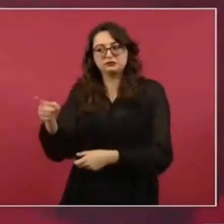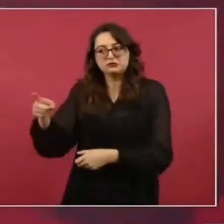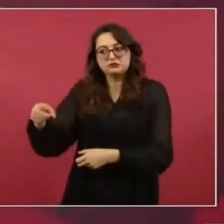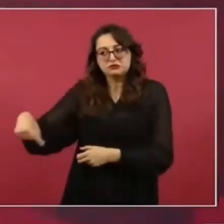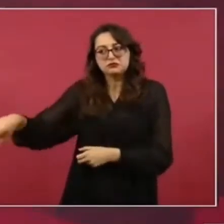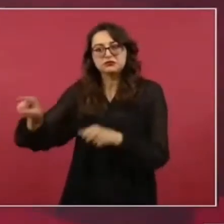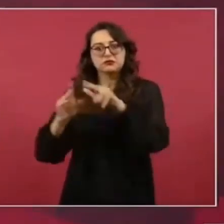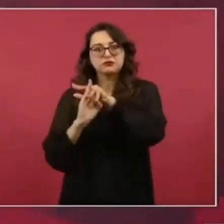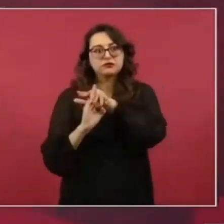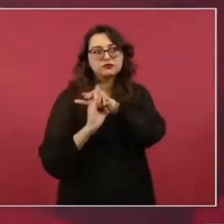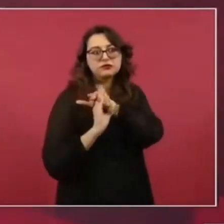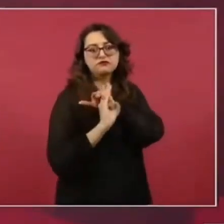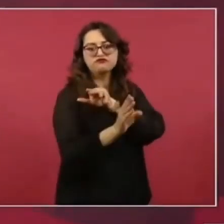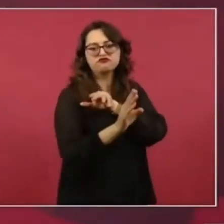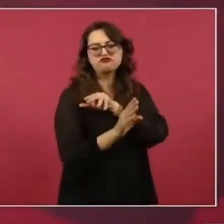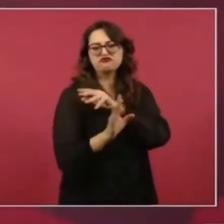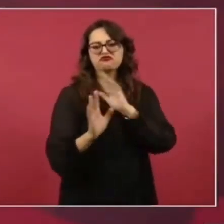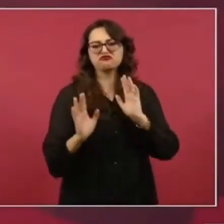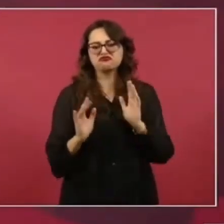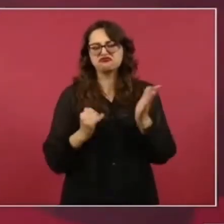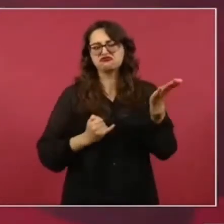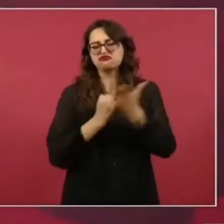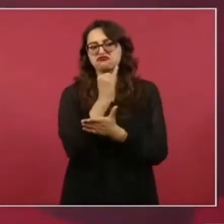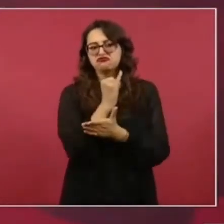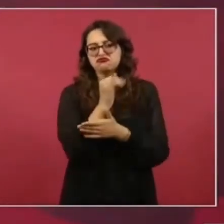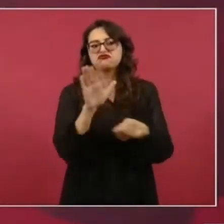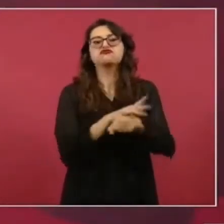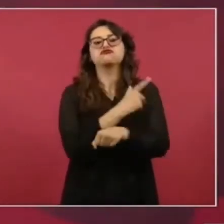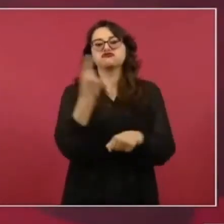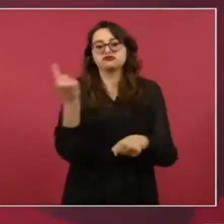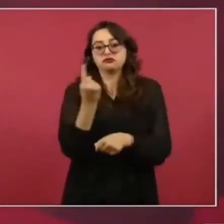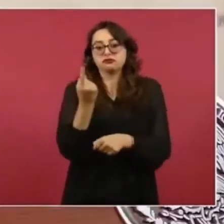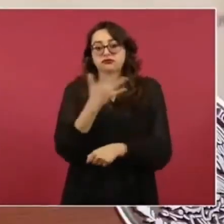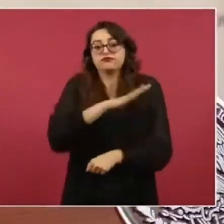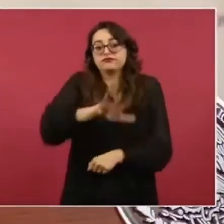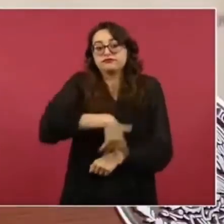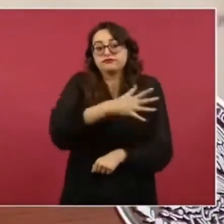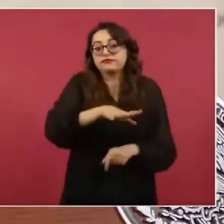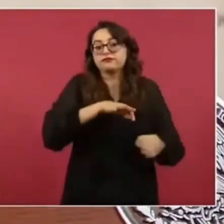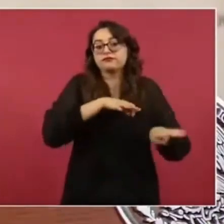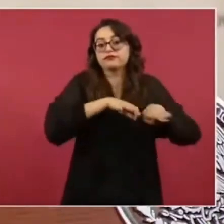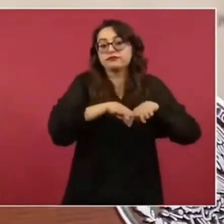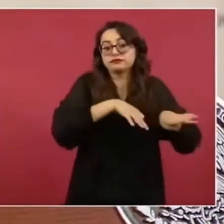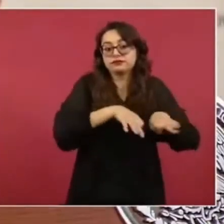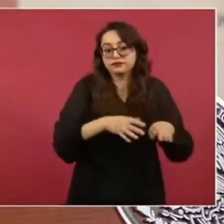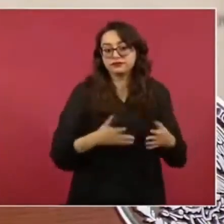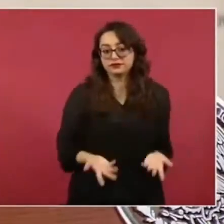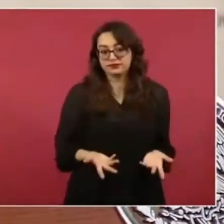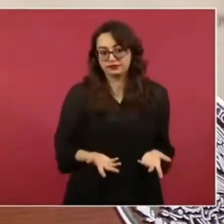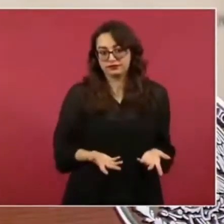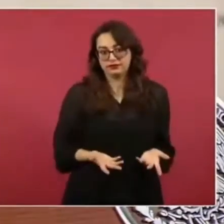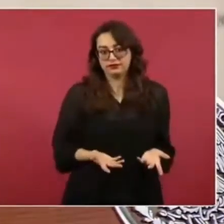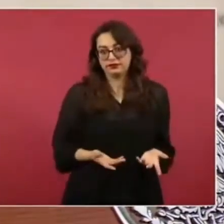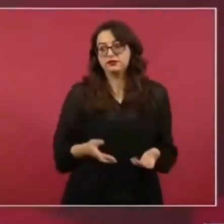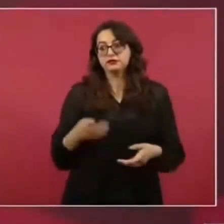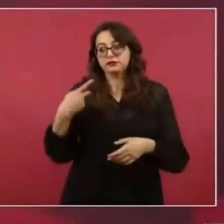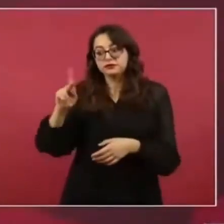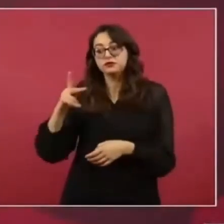emigrar. Y que solamente la migración